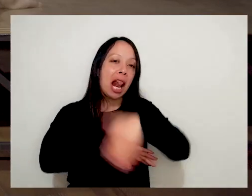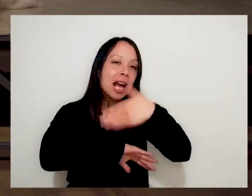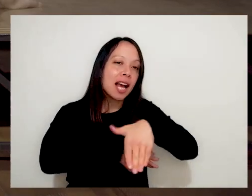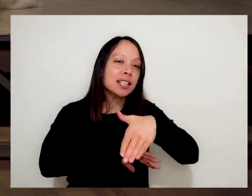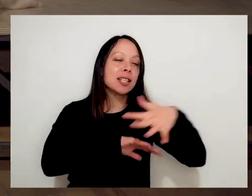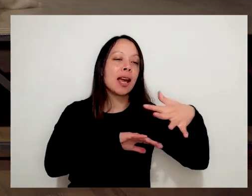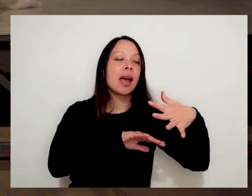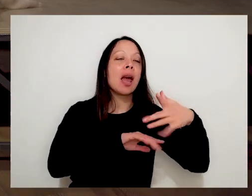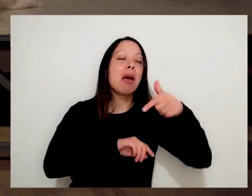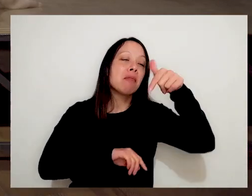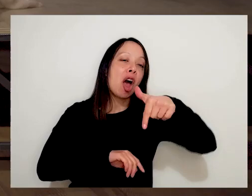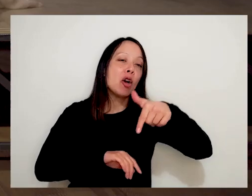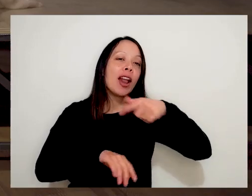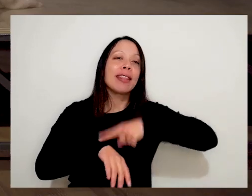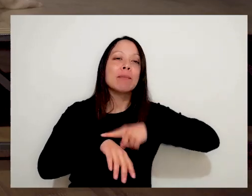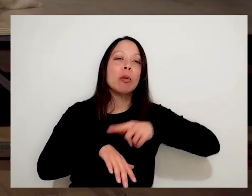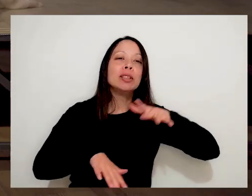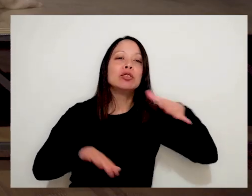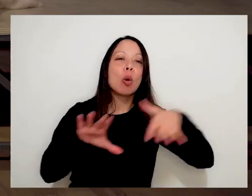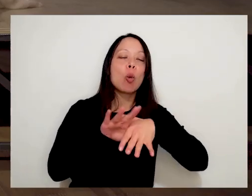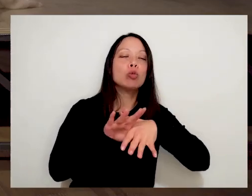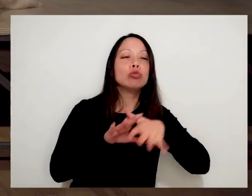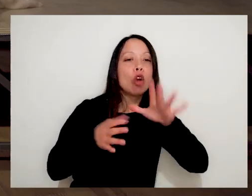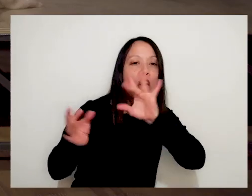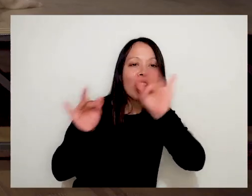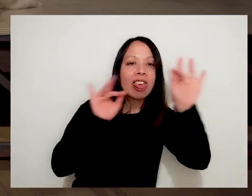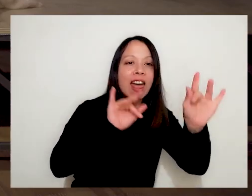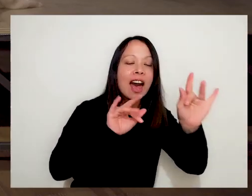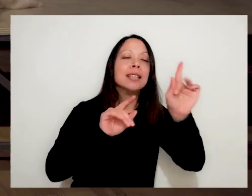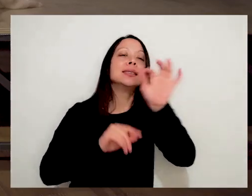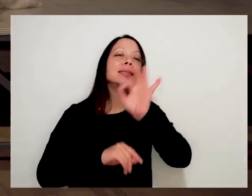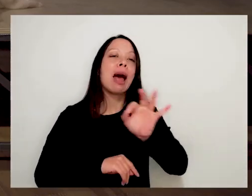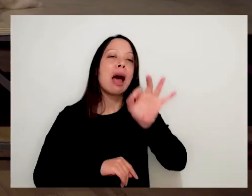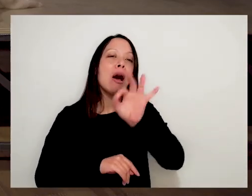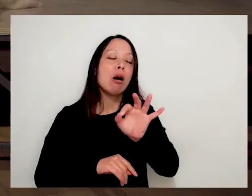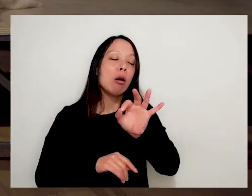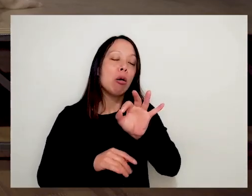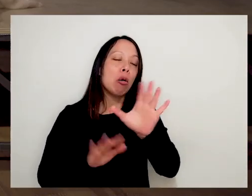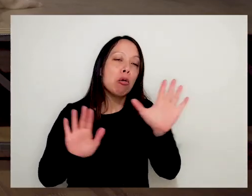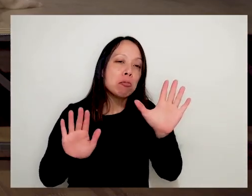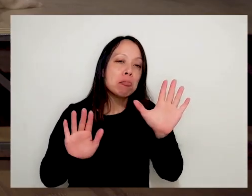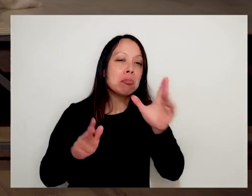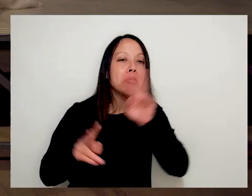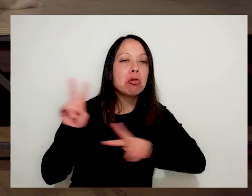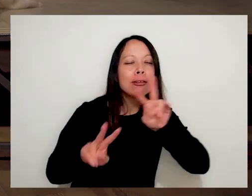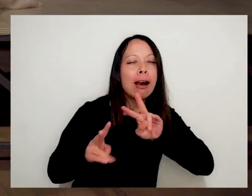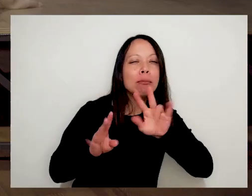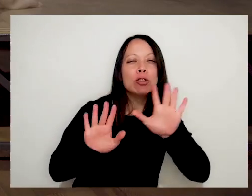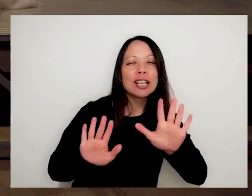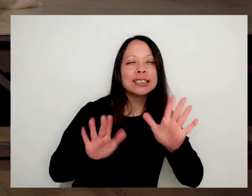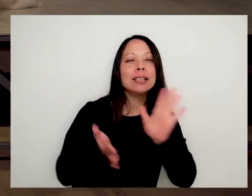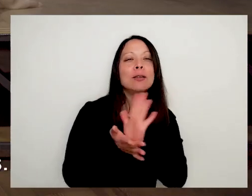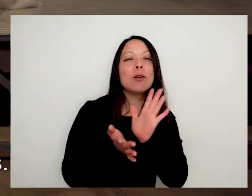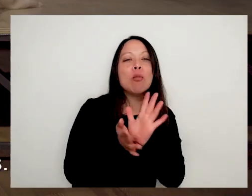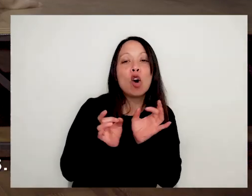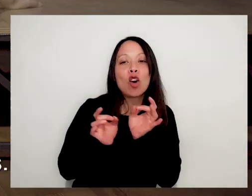por acá. Porque es una calle y en este momento estamos ahora haciendo una intervención de danza. Arrumpamos una coreografía. Y